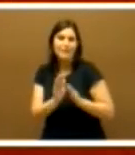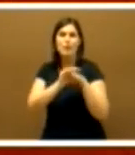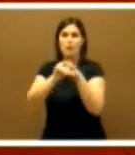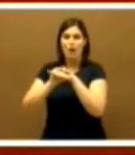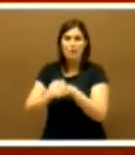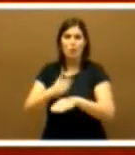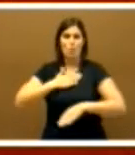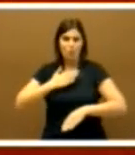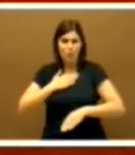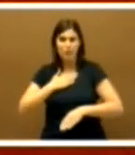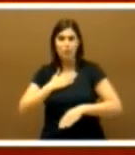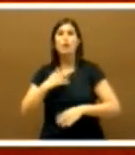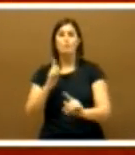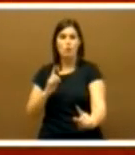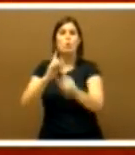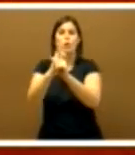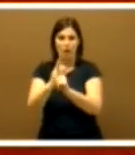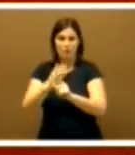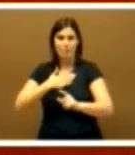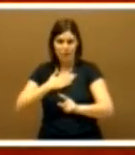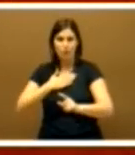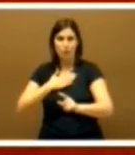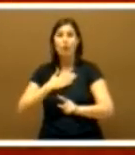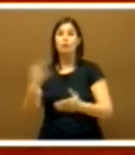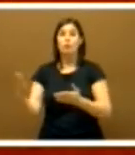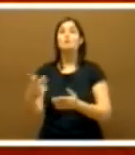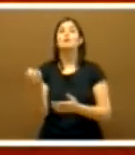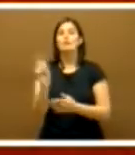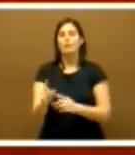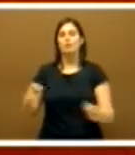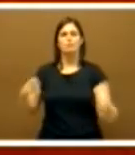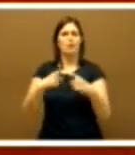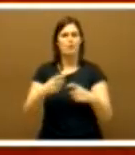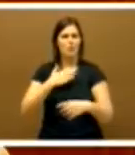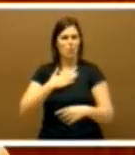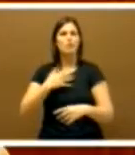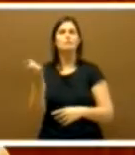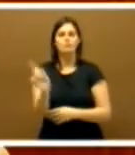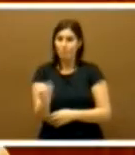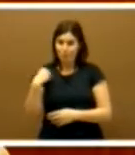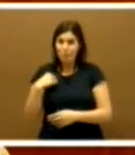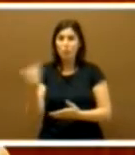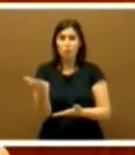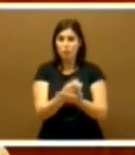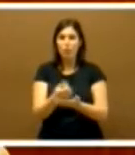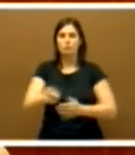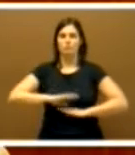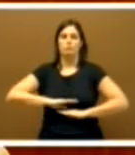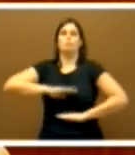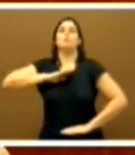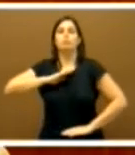mis adversarios y también mis enemigos. Soy, simplemente,